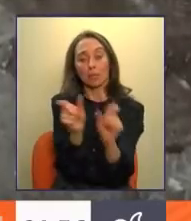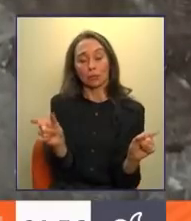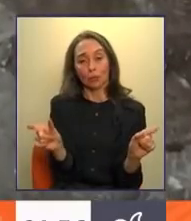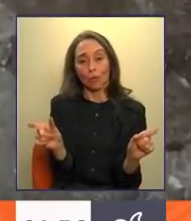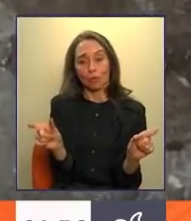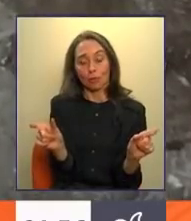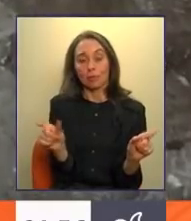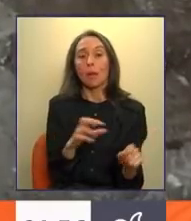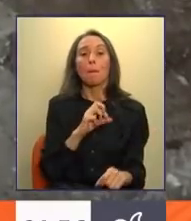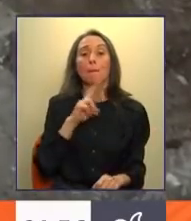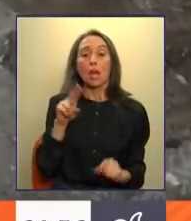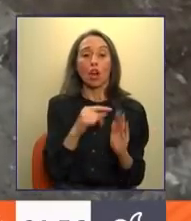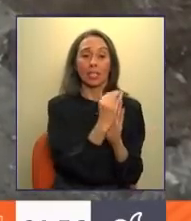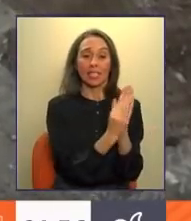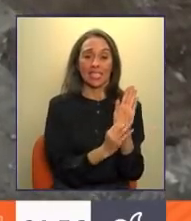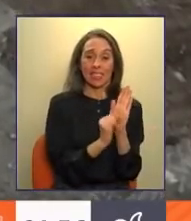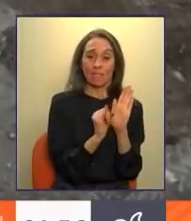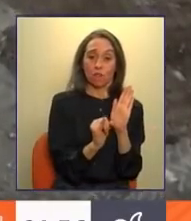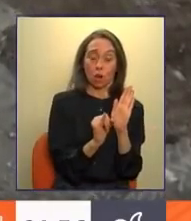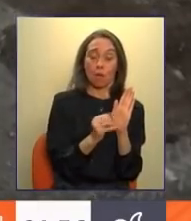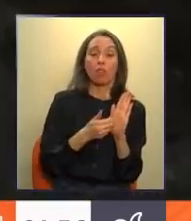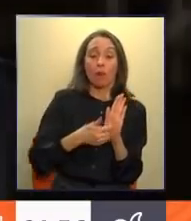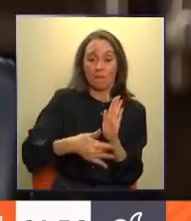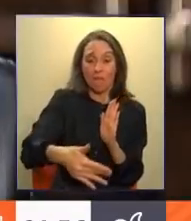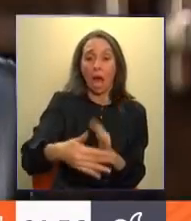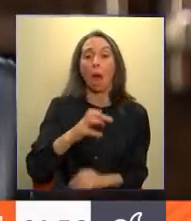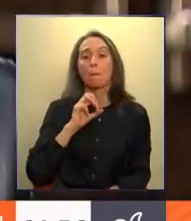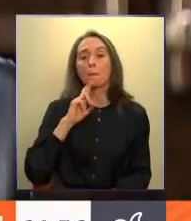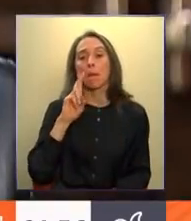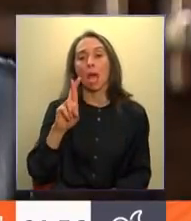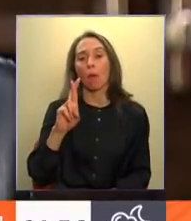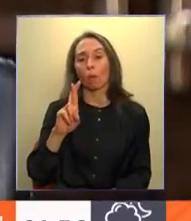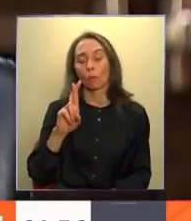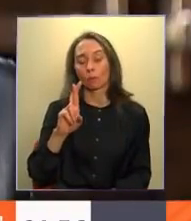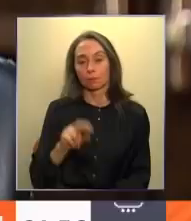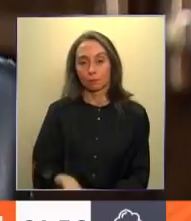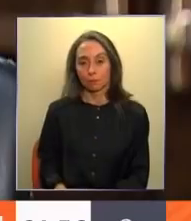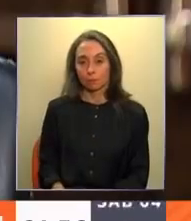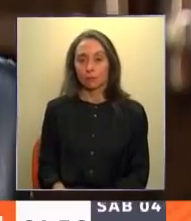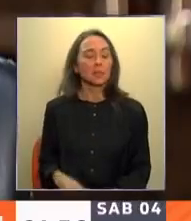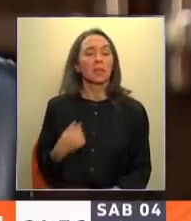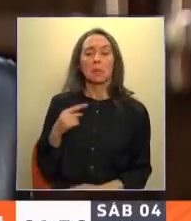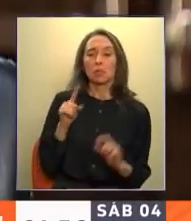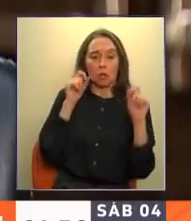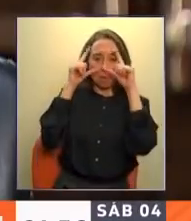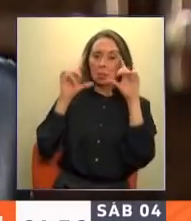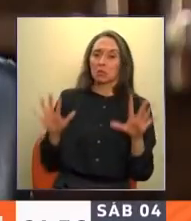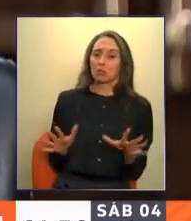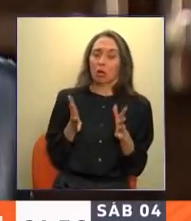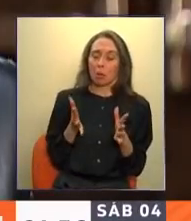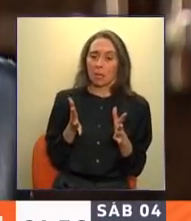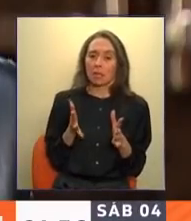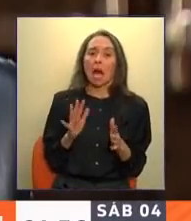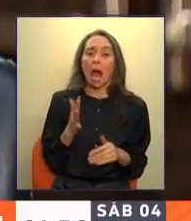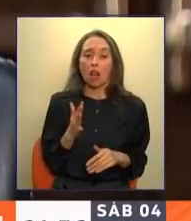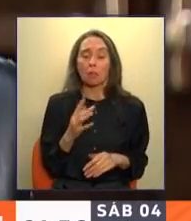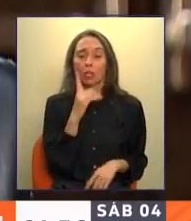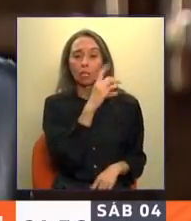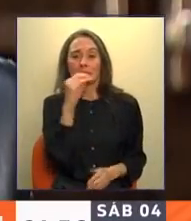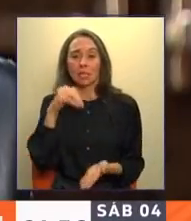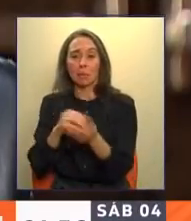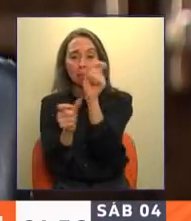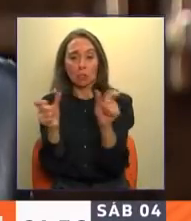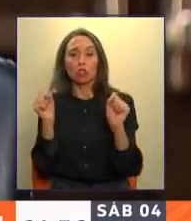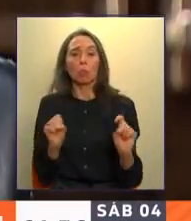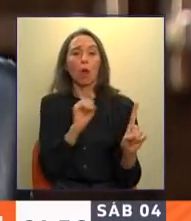peor es que los datos podrían empeorar. No me sorprendería si aumentamos a 100.000 casos al